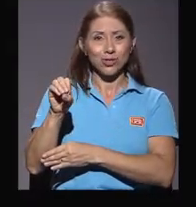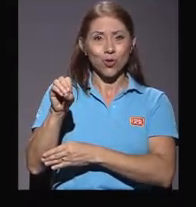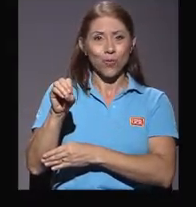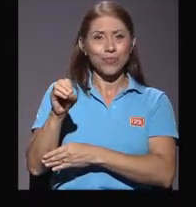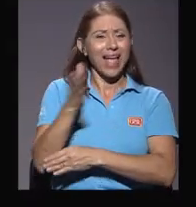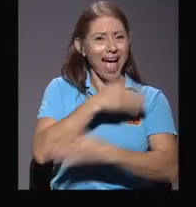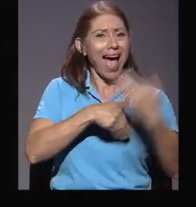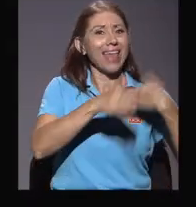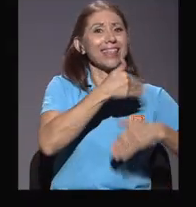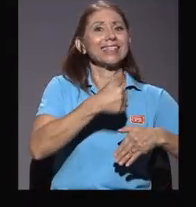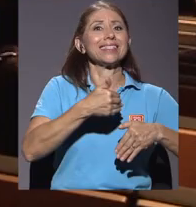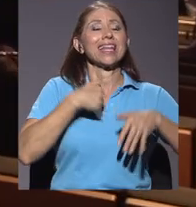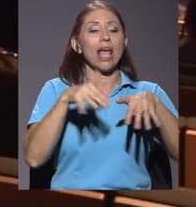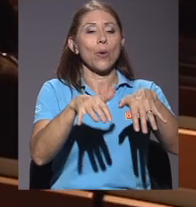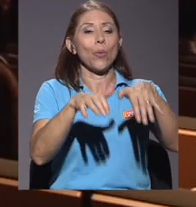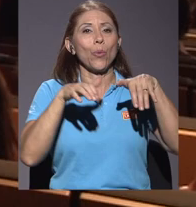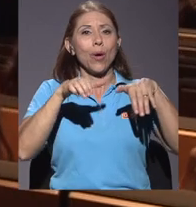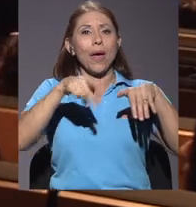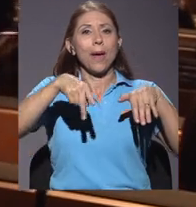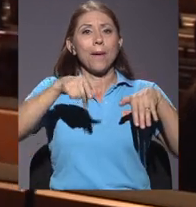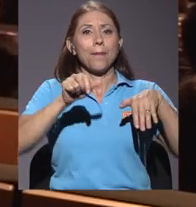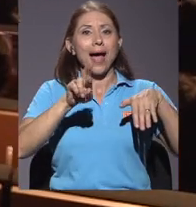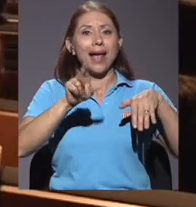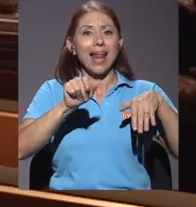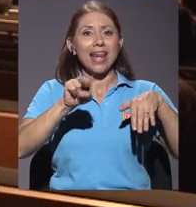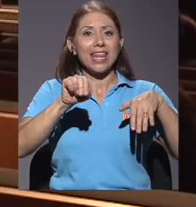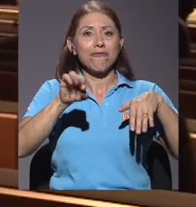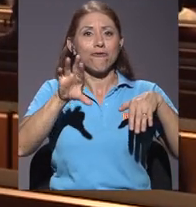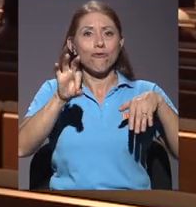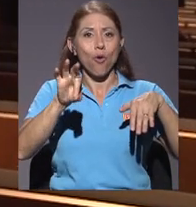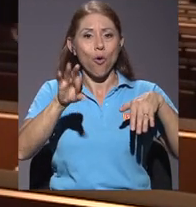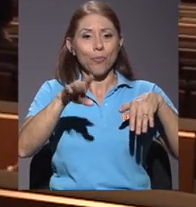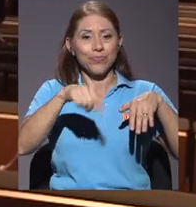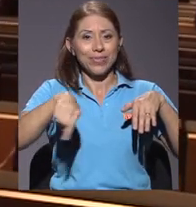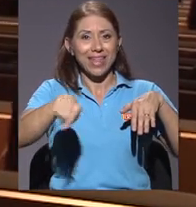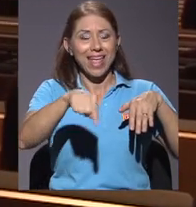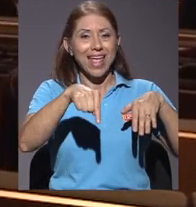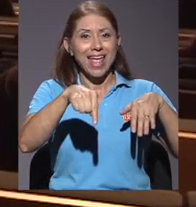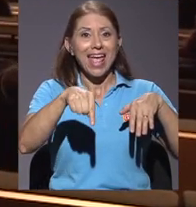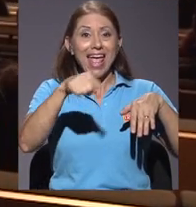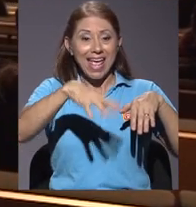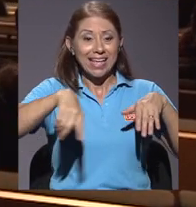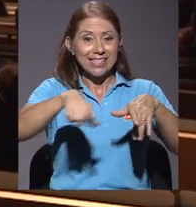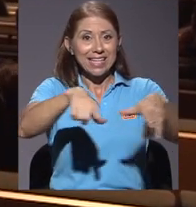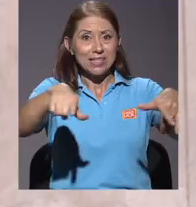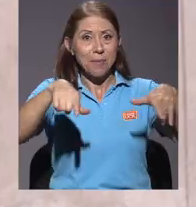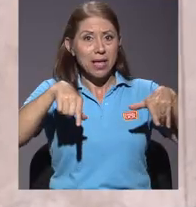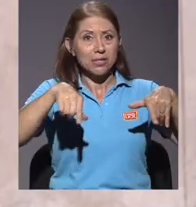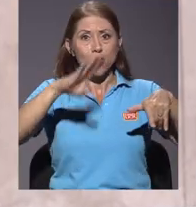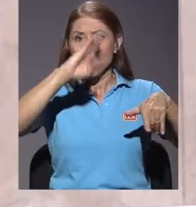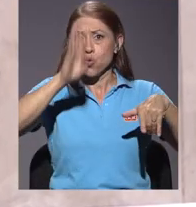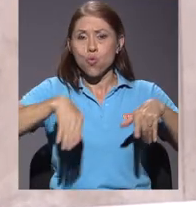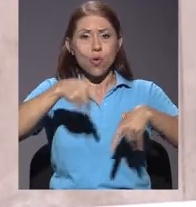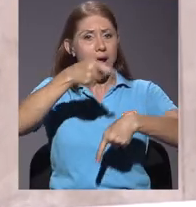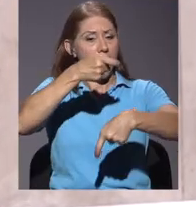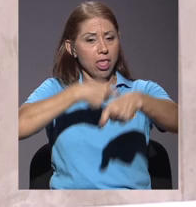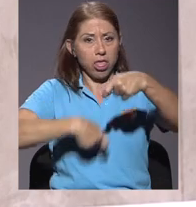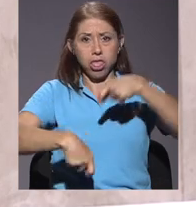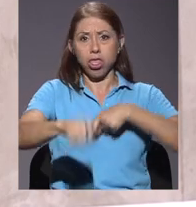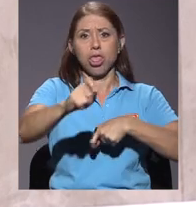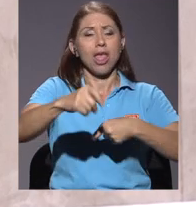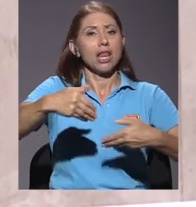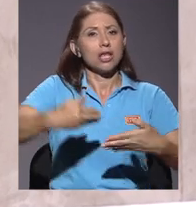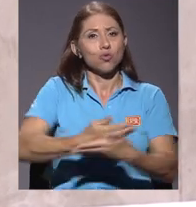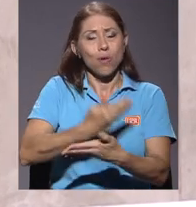contaba con el Paraninfo y ese espacio solemne nunca fue sustituido